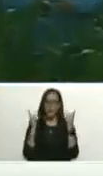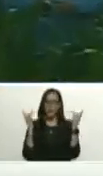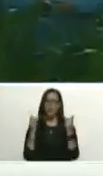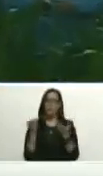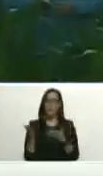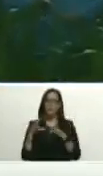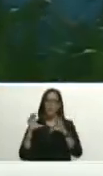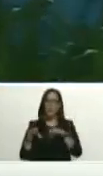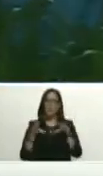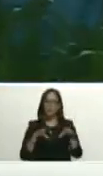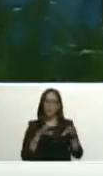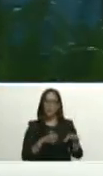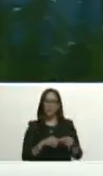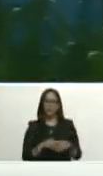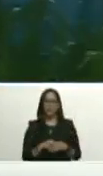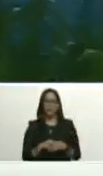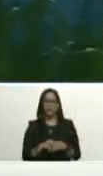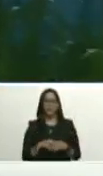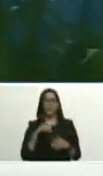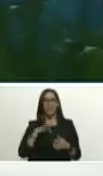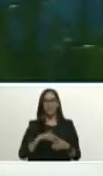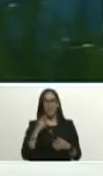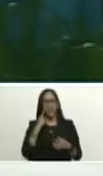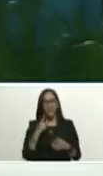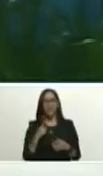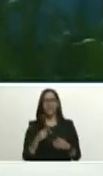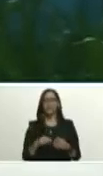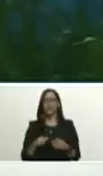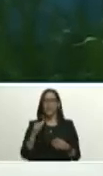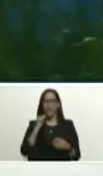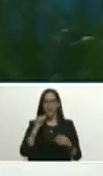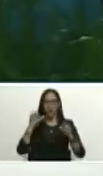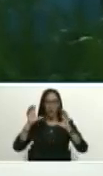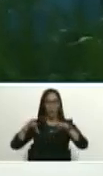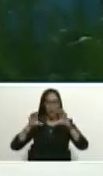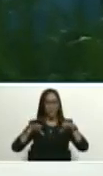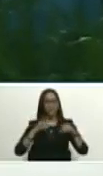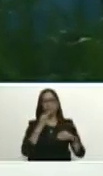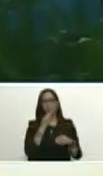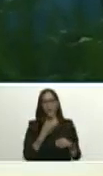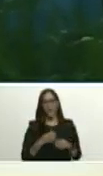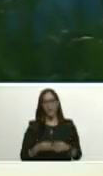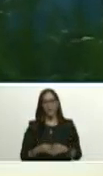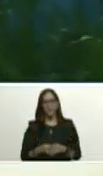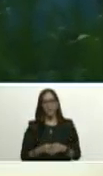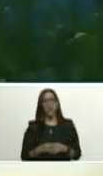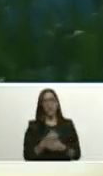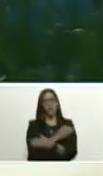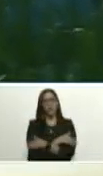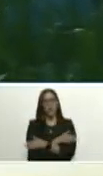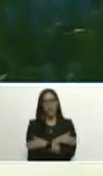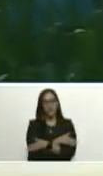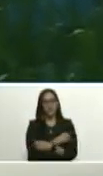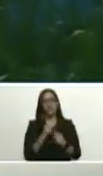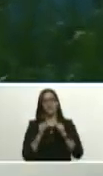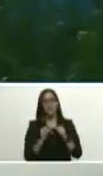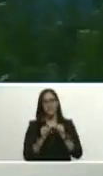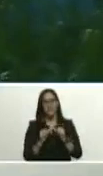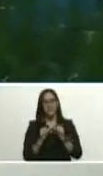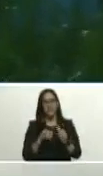es la lluvia y están ahí en medio del palo de agua bueno los felicito siguen adelante